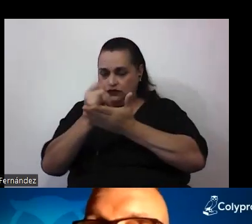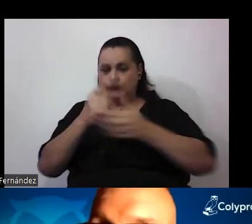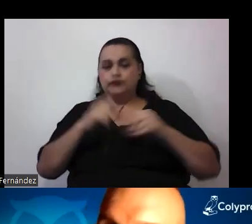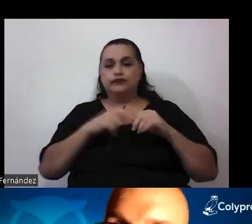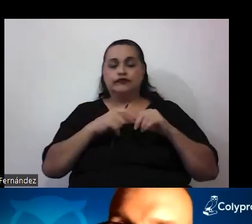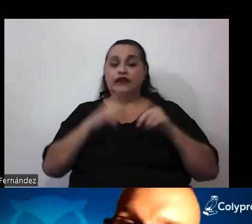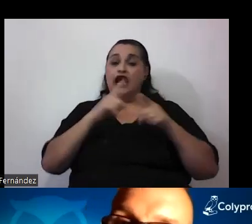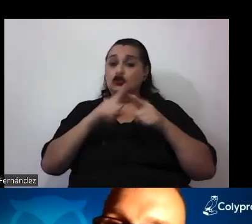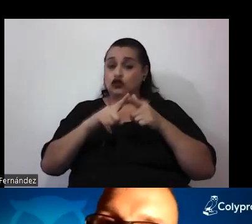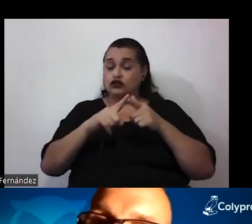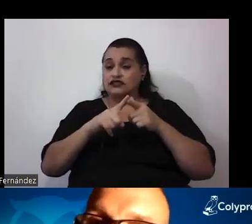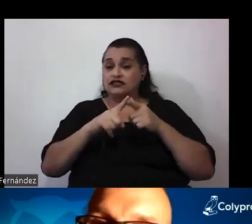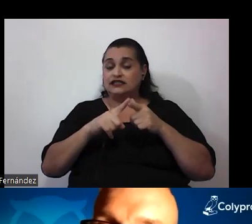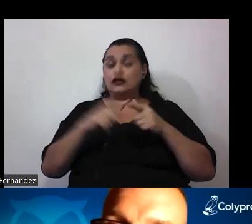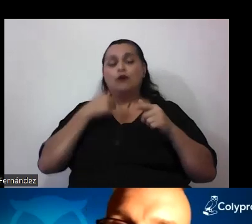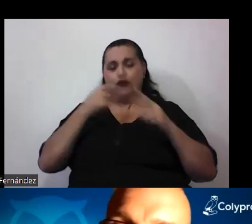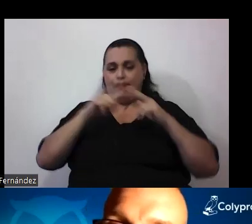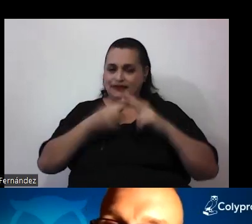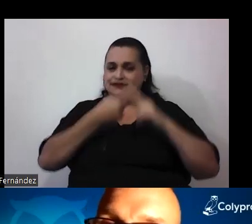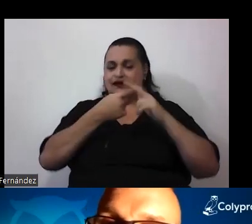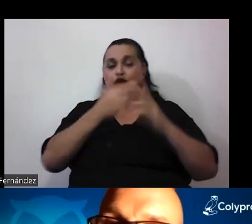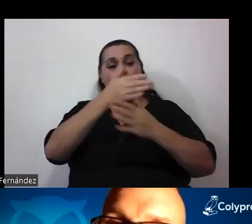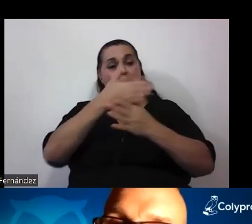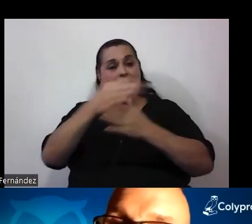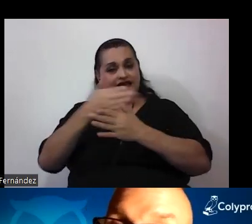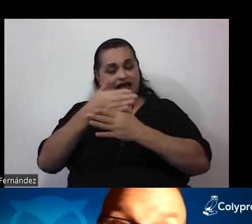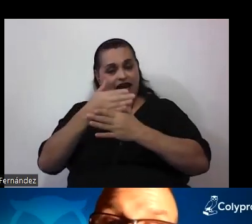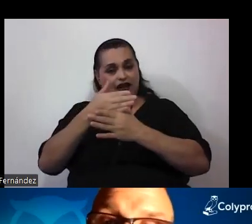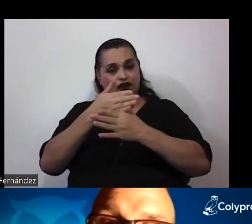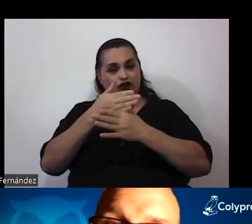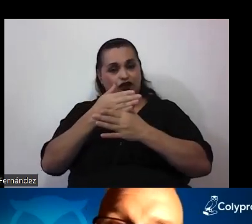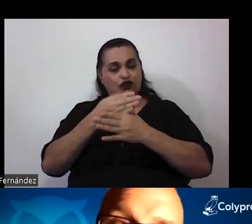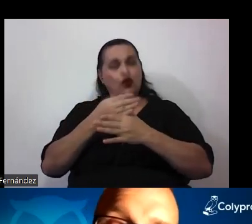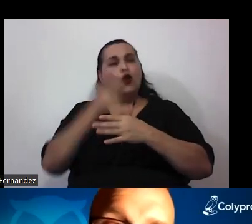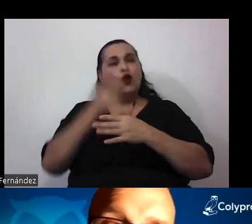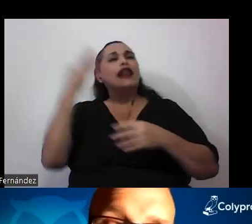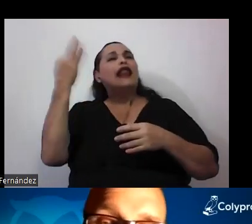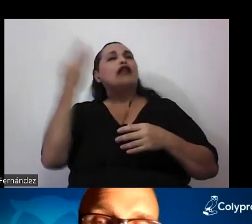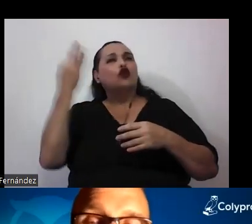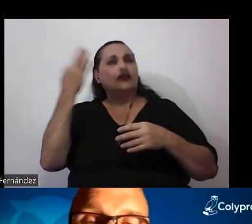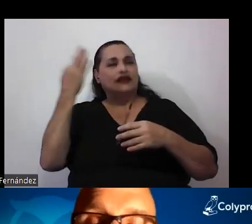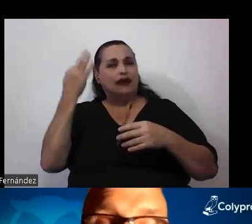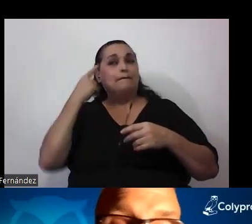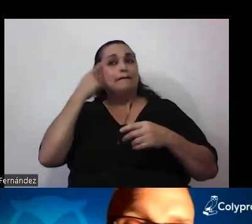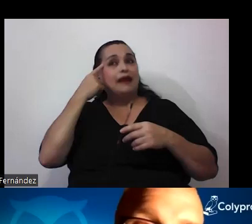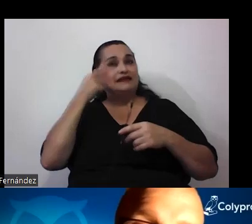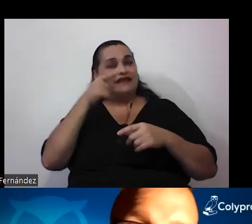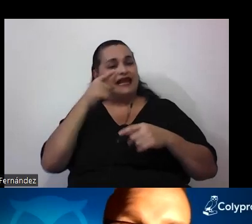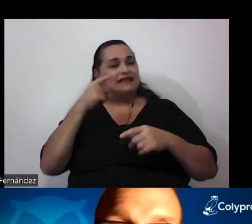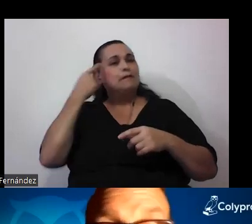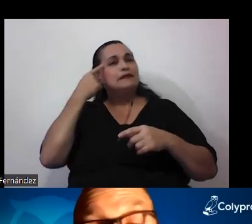inevitablemente voy a empezar compartiendo con ustedes lo que sería un marco teórico para pensar esta cuestión del pensamiento crítico,